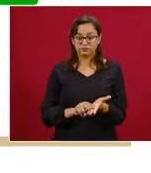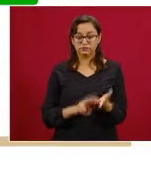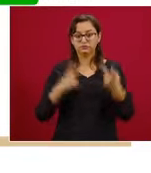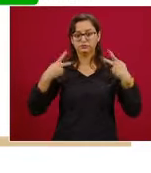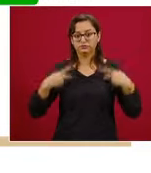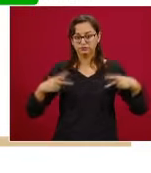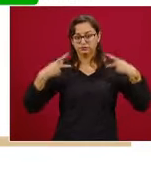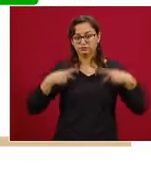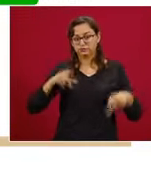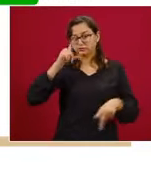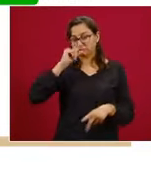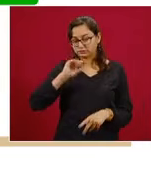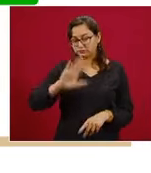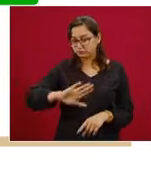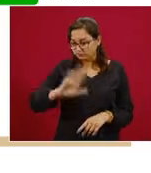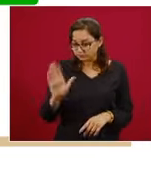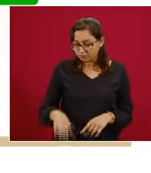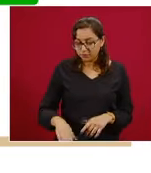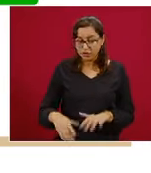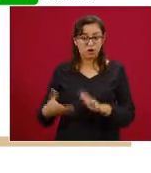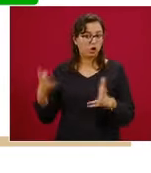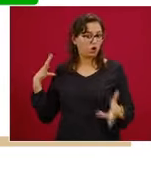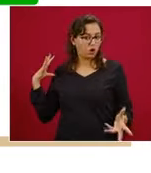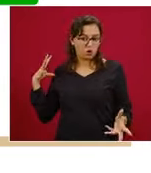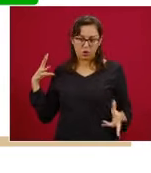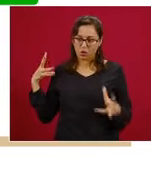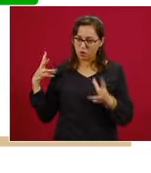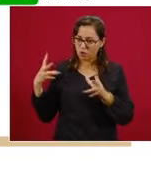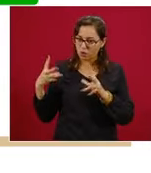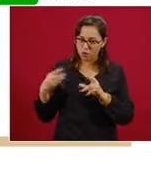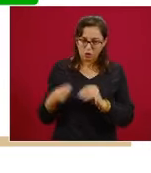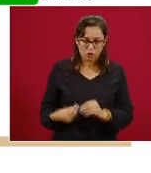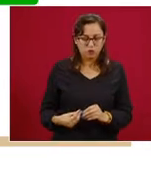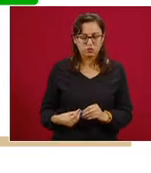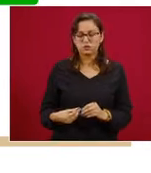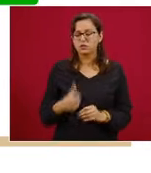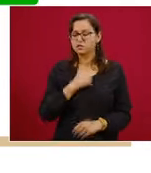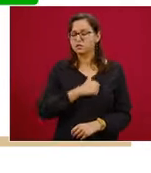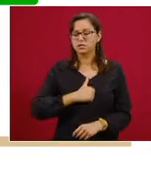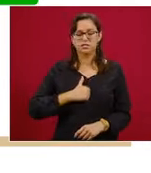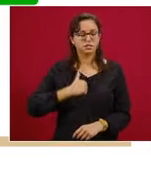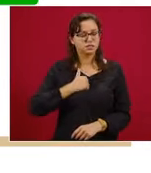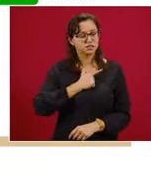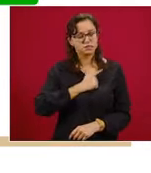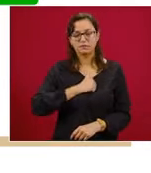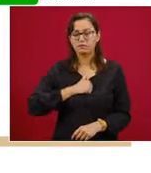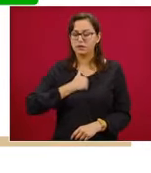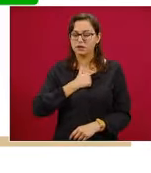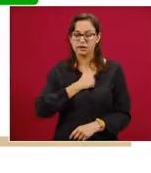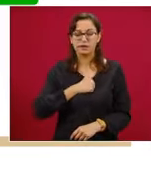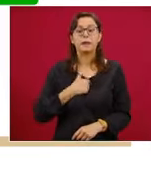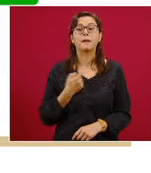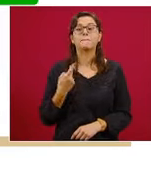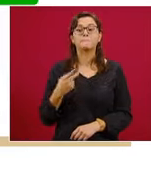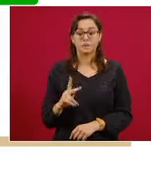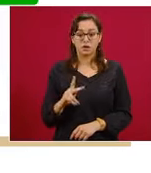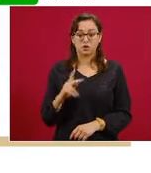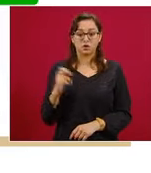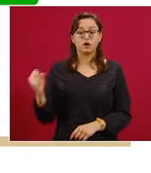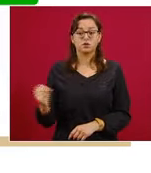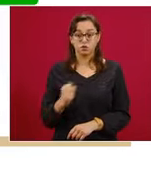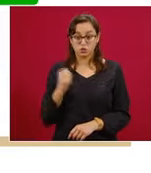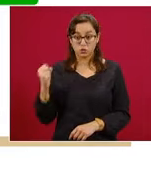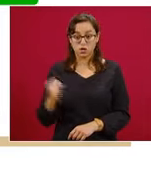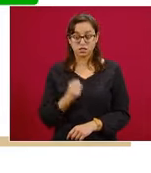defunciones, todas, absolutamente todas, como señalaba el presidente, muy lamentables, pero que afortunadamente